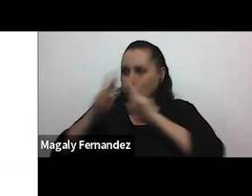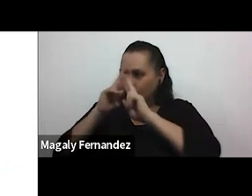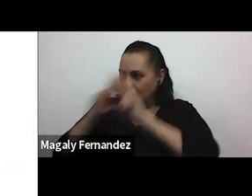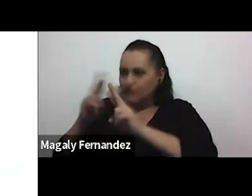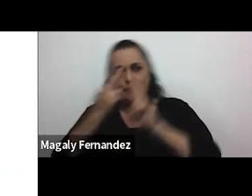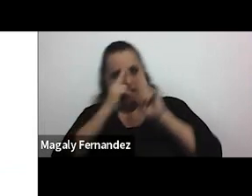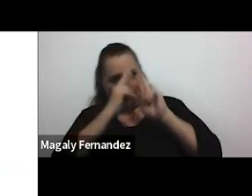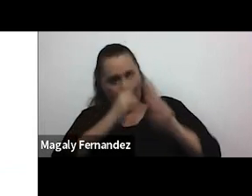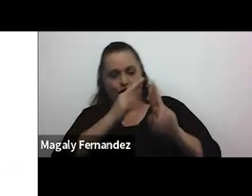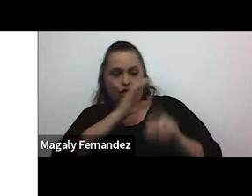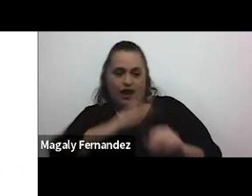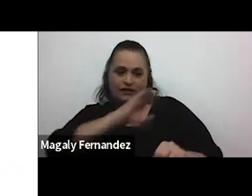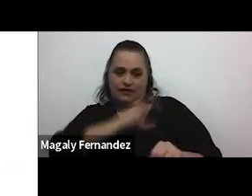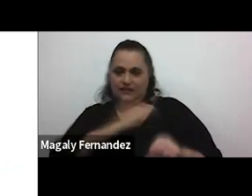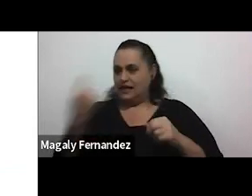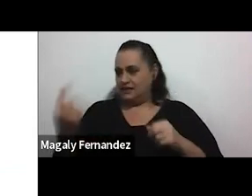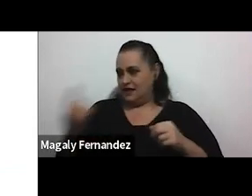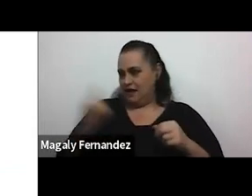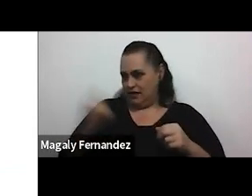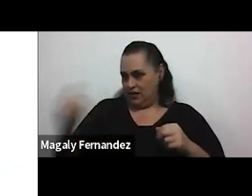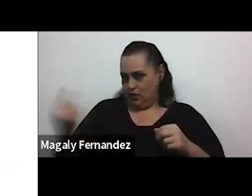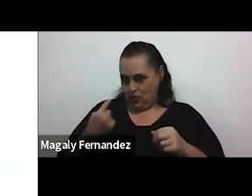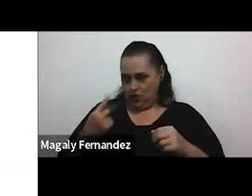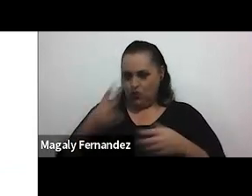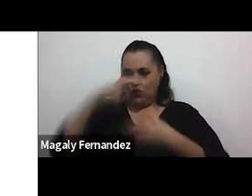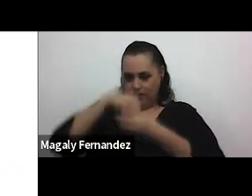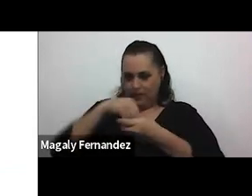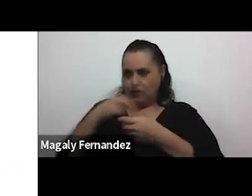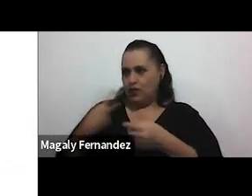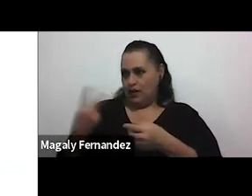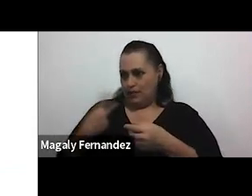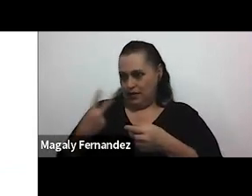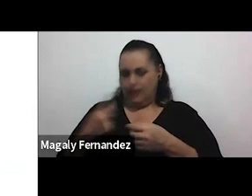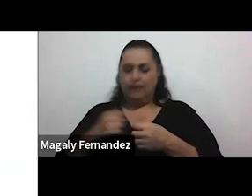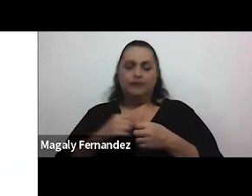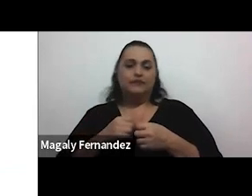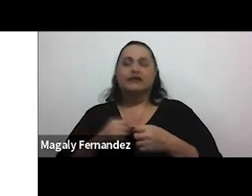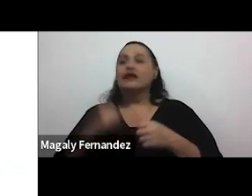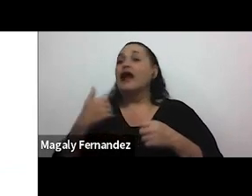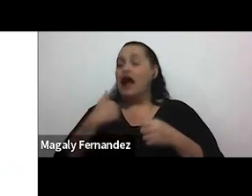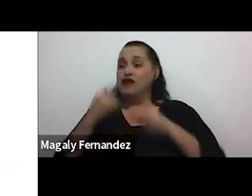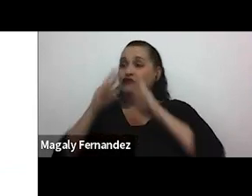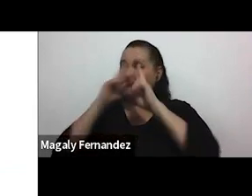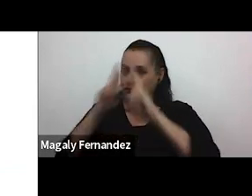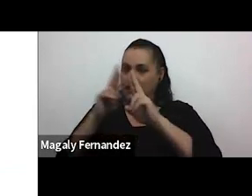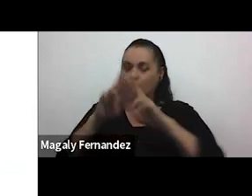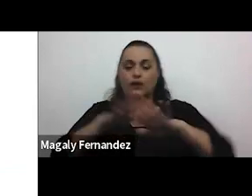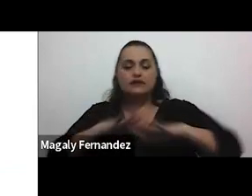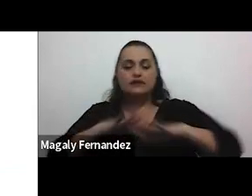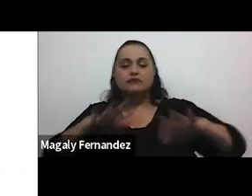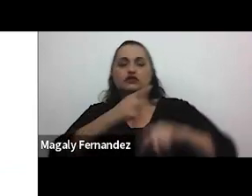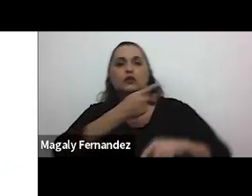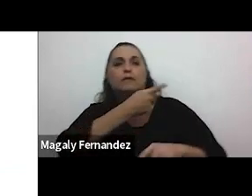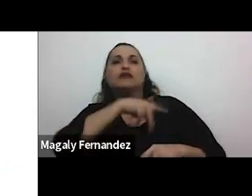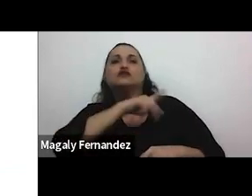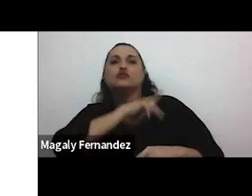características individuales de cada persona que conforma ese vínculo luego hay un respeto por el espacio personal y por